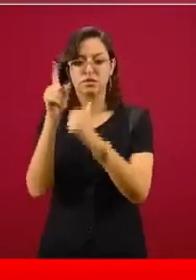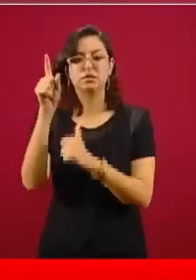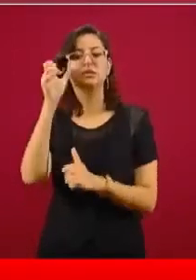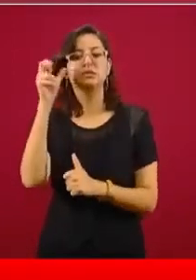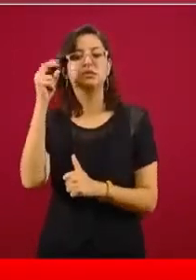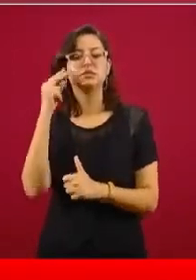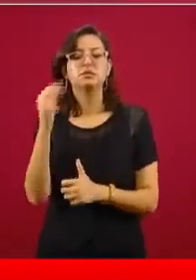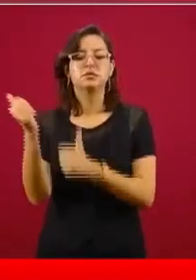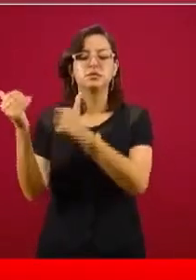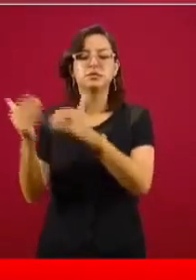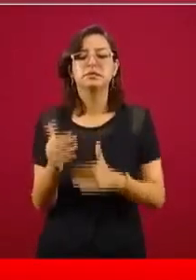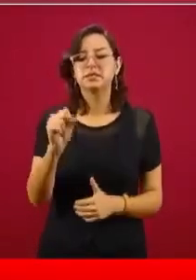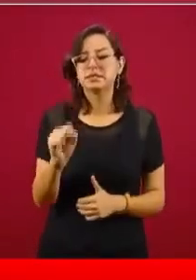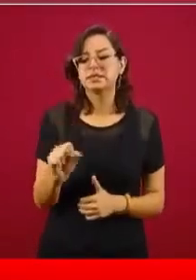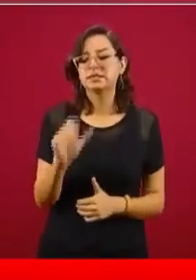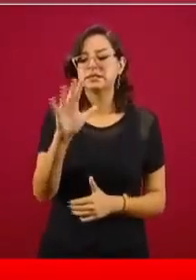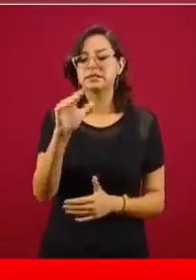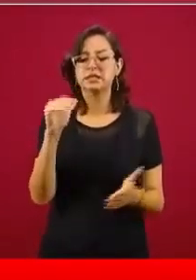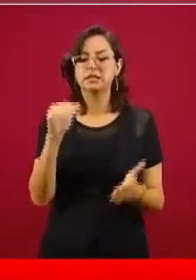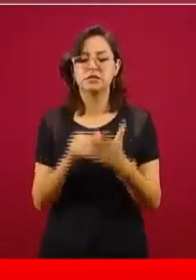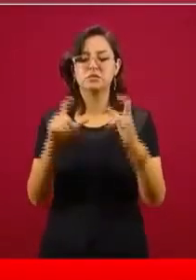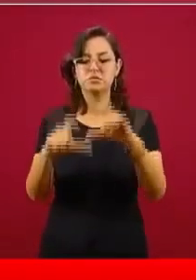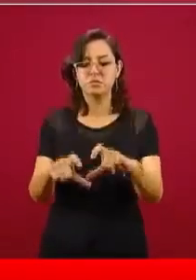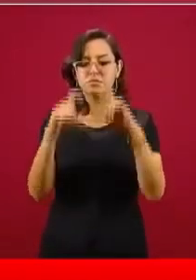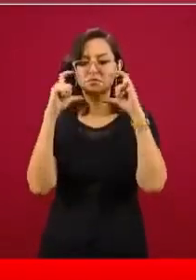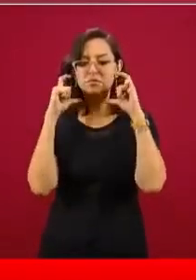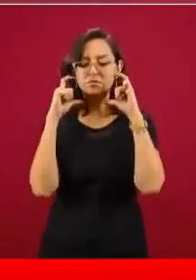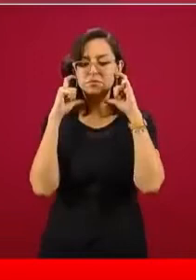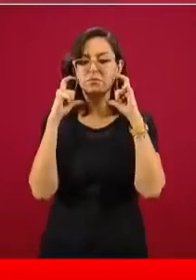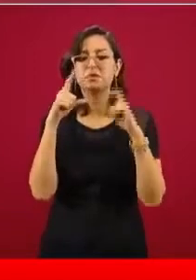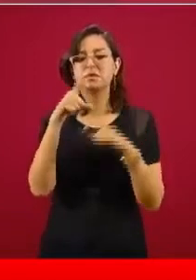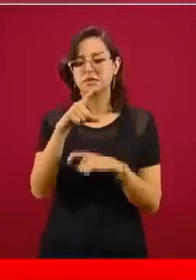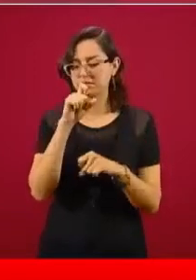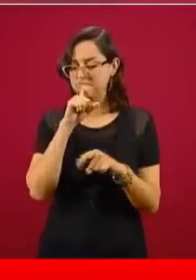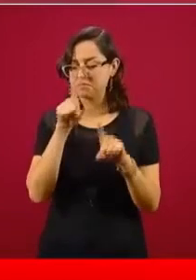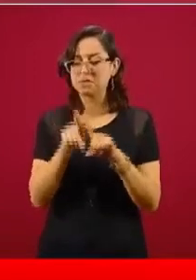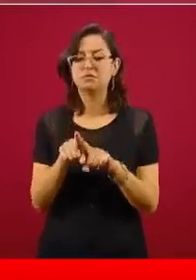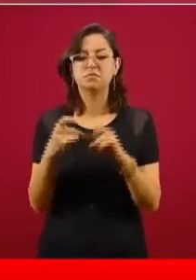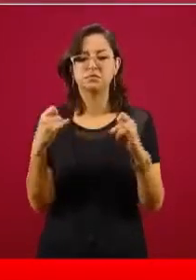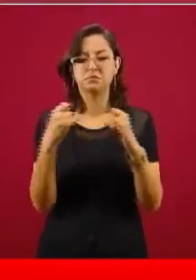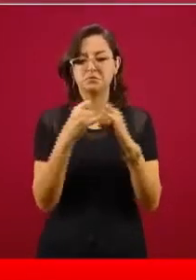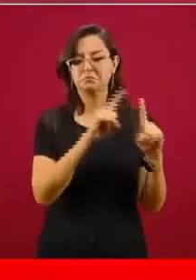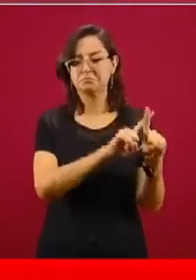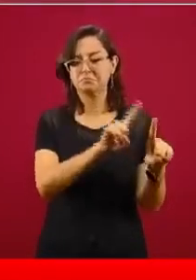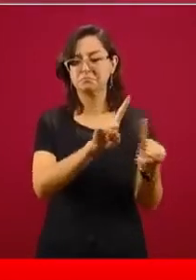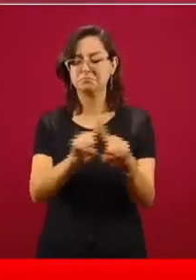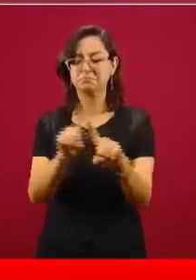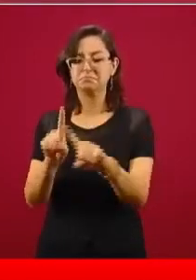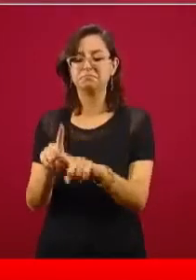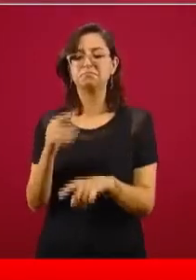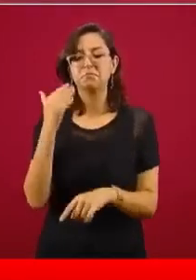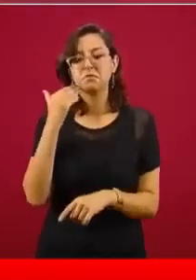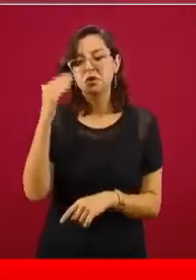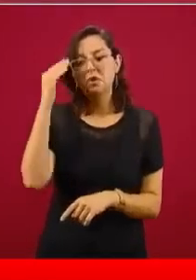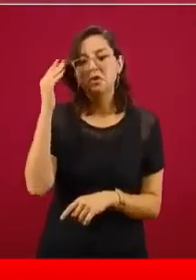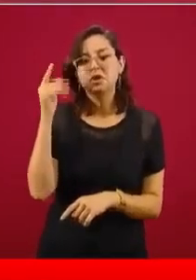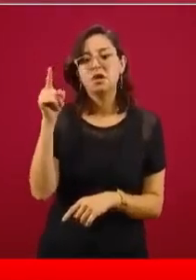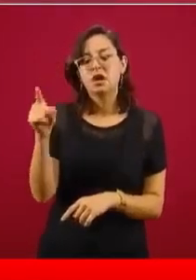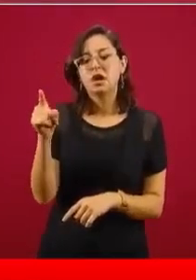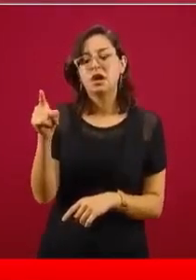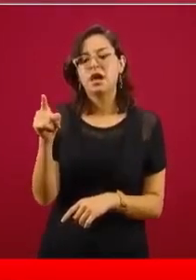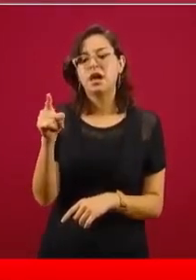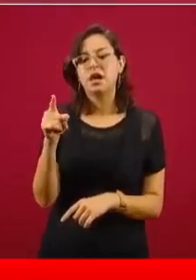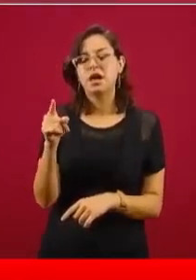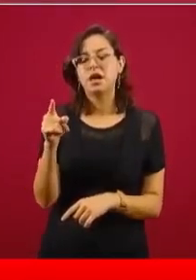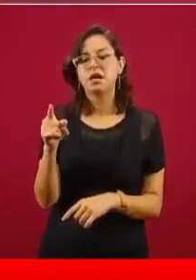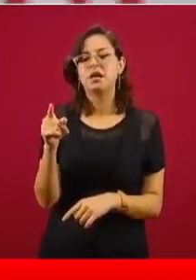donaron 65 mil cubrebocas, tricapa a instituciones del sector salud. De Corea, Dasung Co